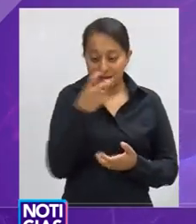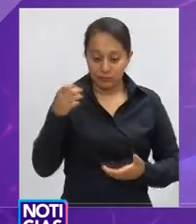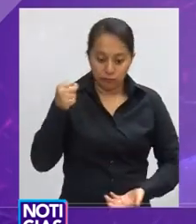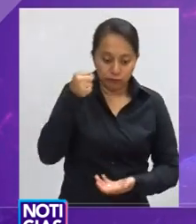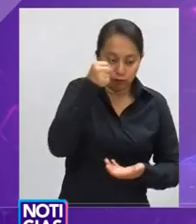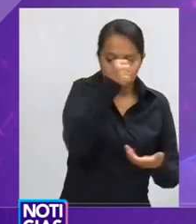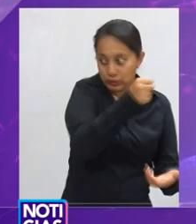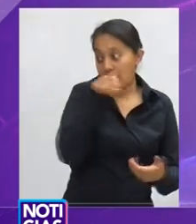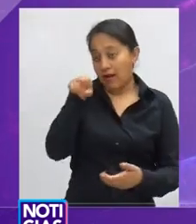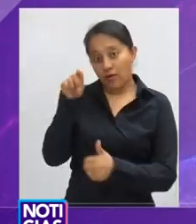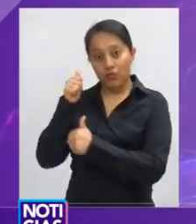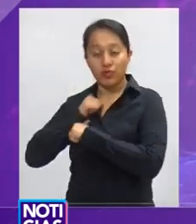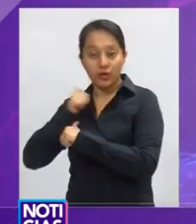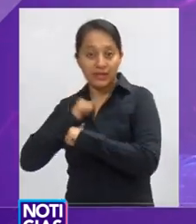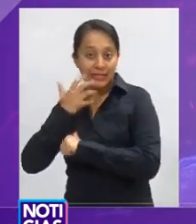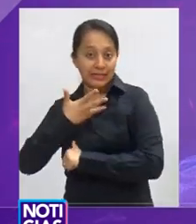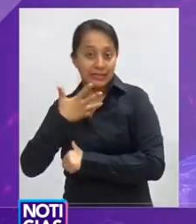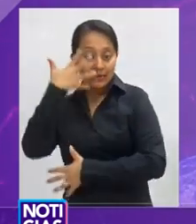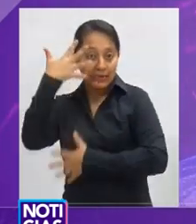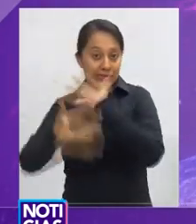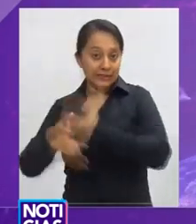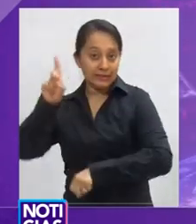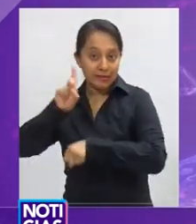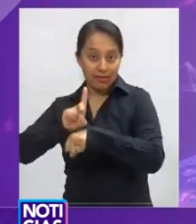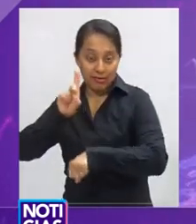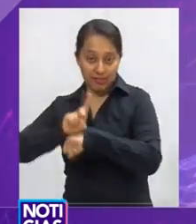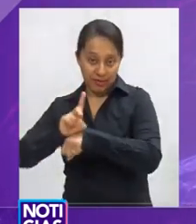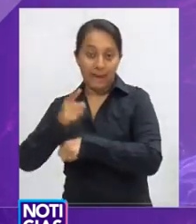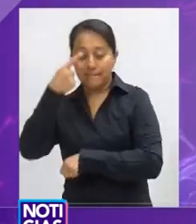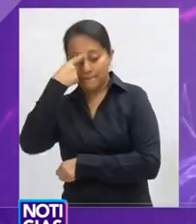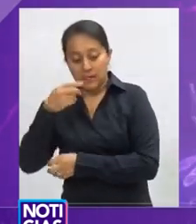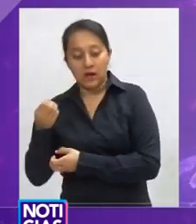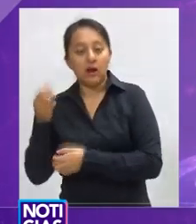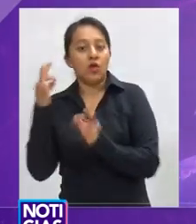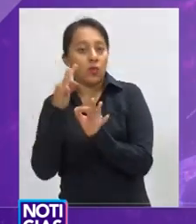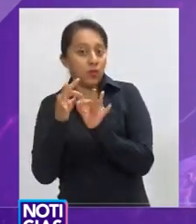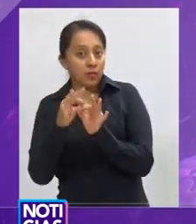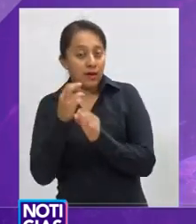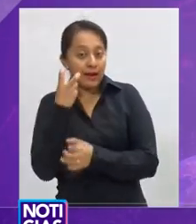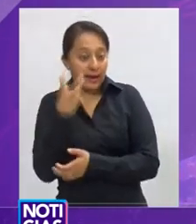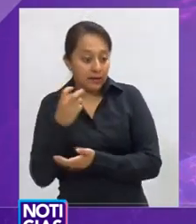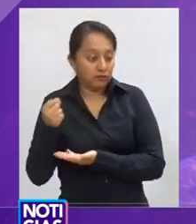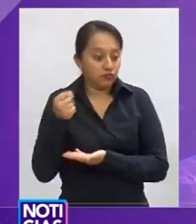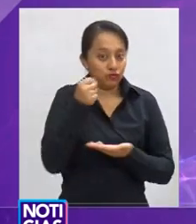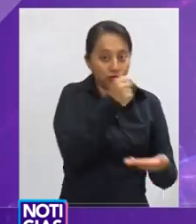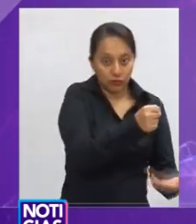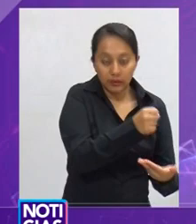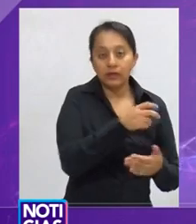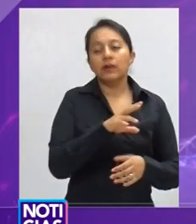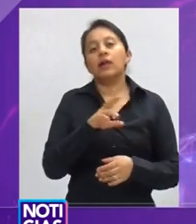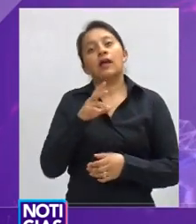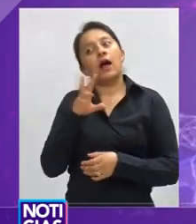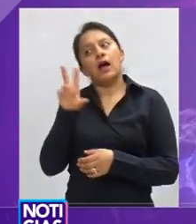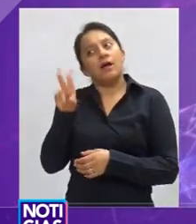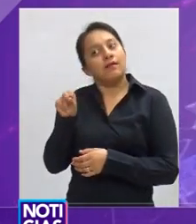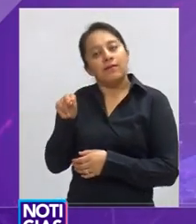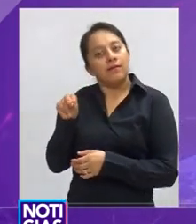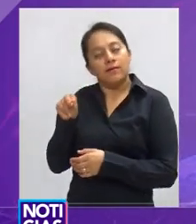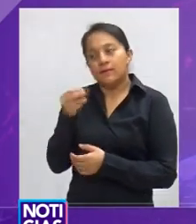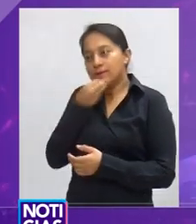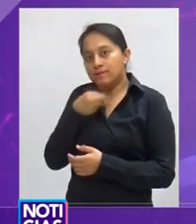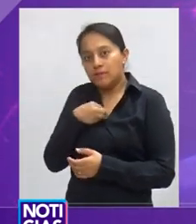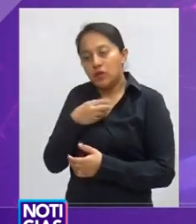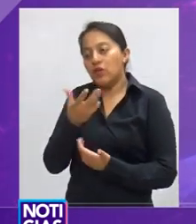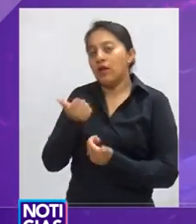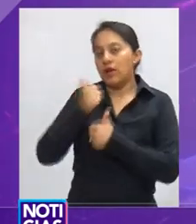un primer paquete y la autoridad tiene 15 días hábiles para dar cumplimiento, de lo contrario se le estaría requiriendo a través de la autoridad